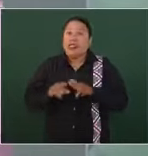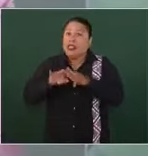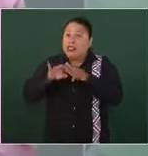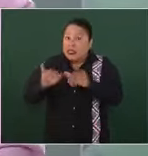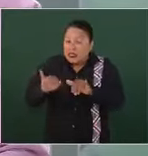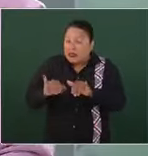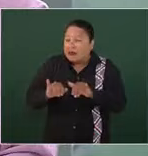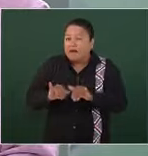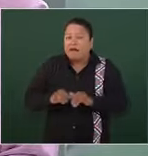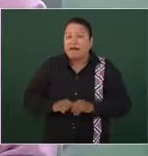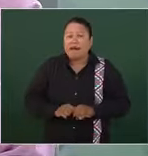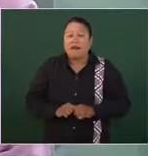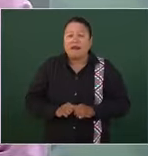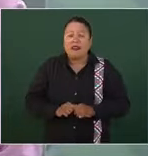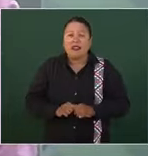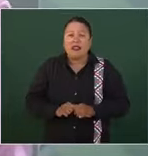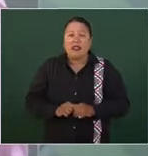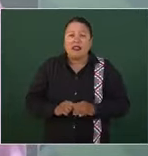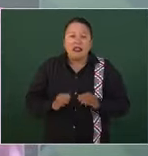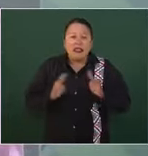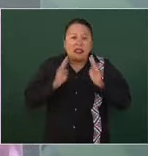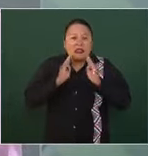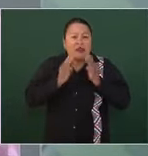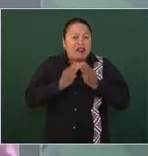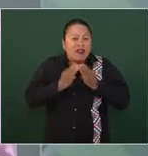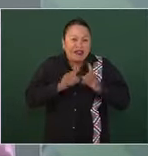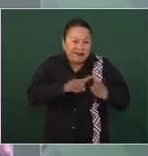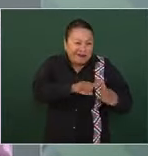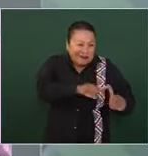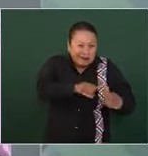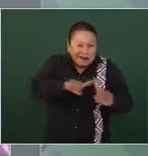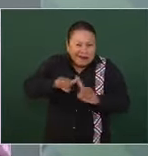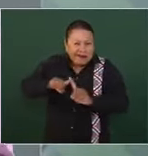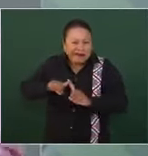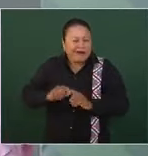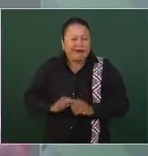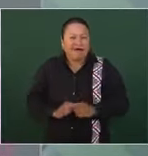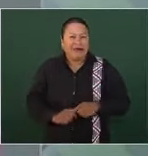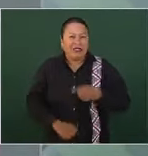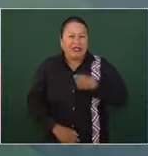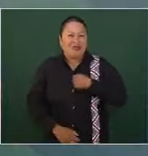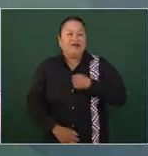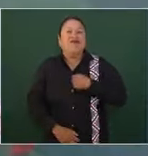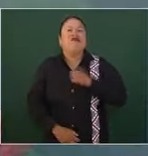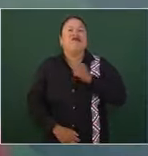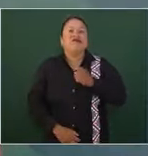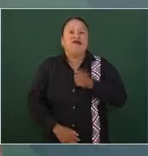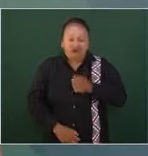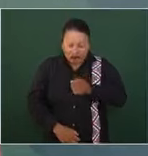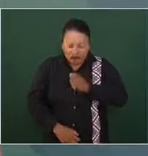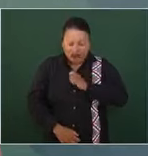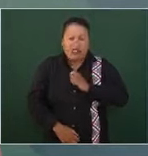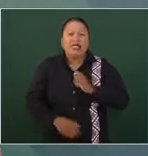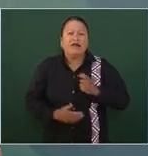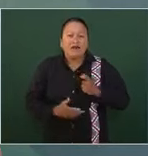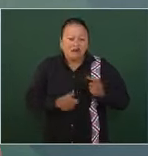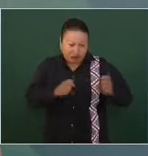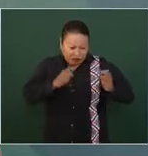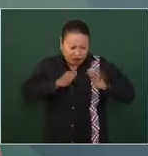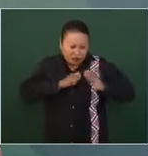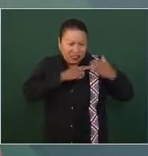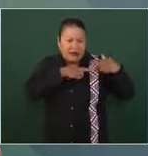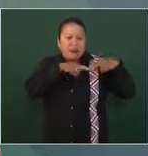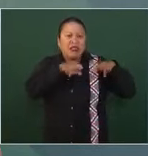a la delincuencia de cuello blanco. Nosotros representamos al pueblo de